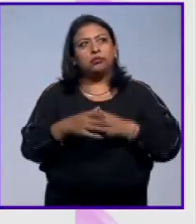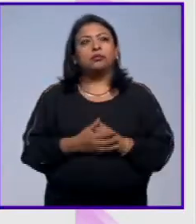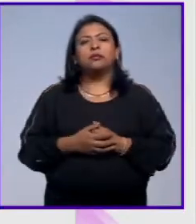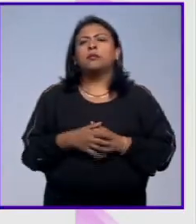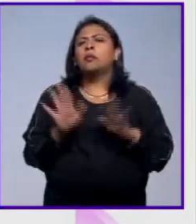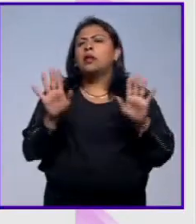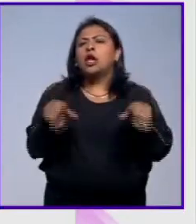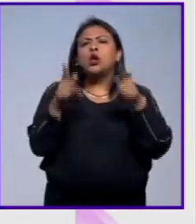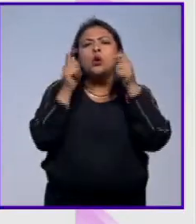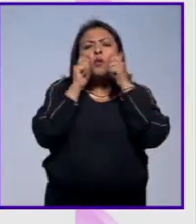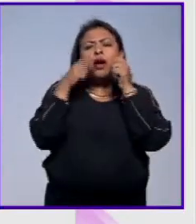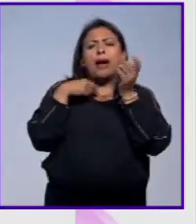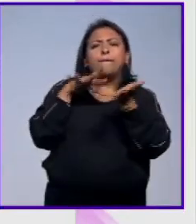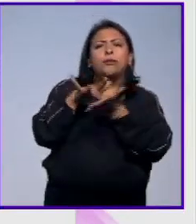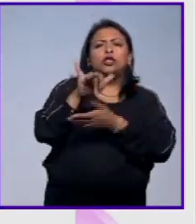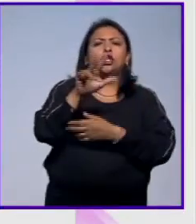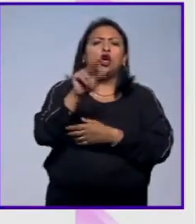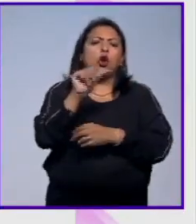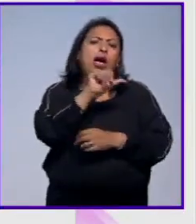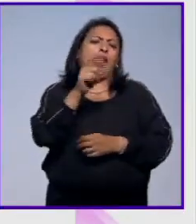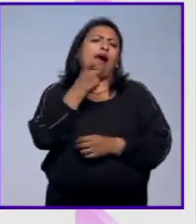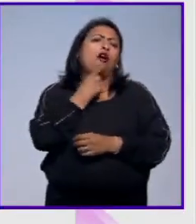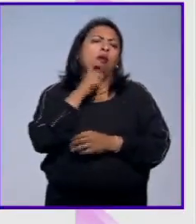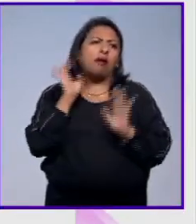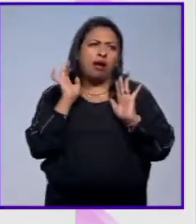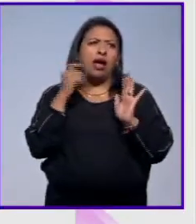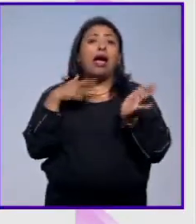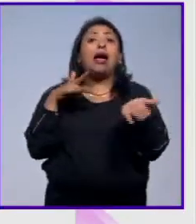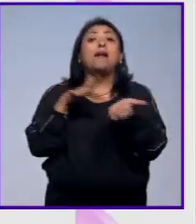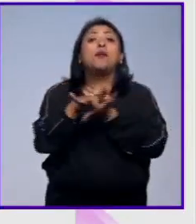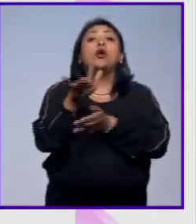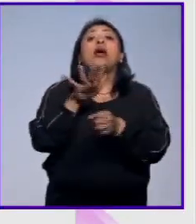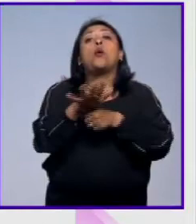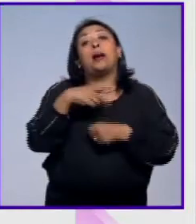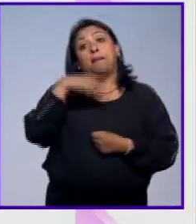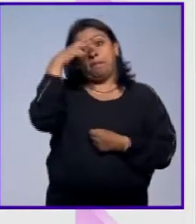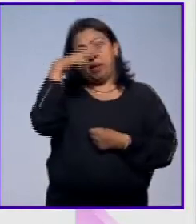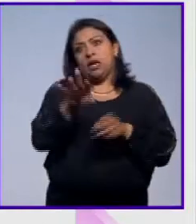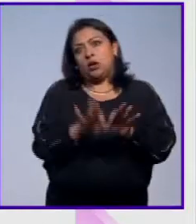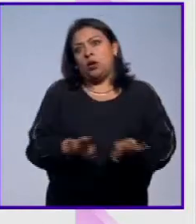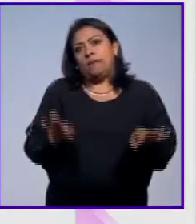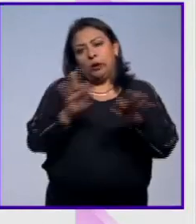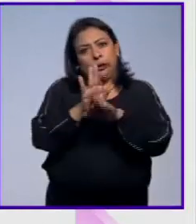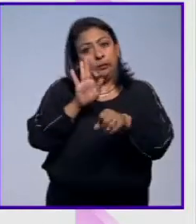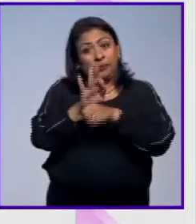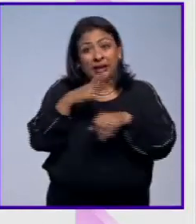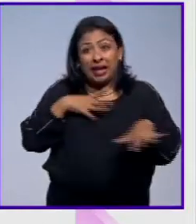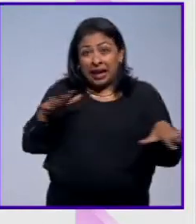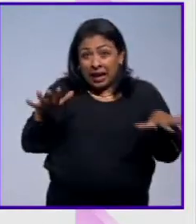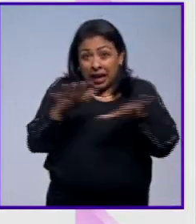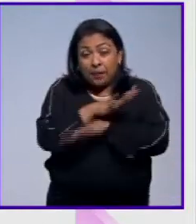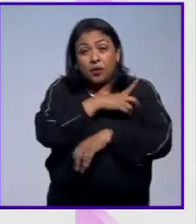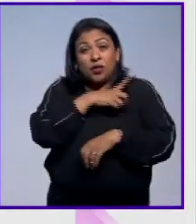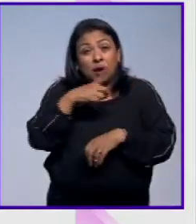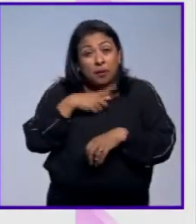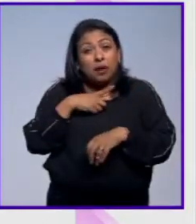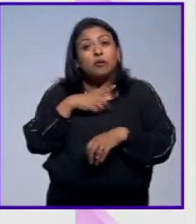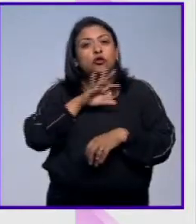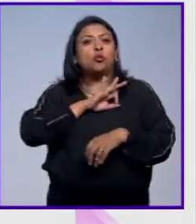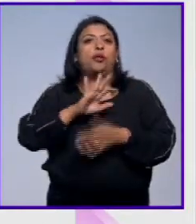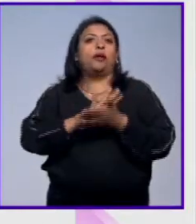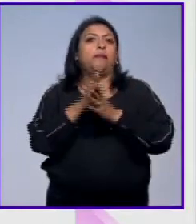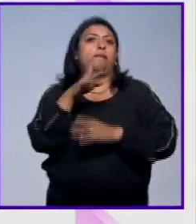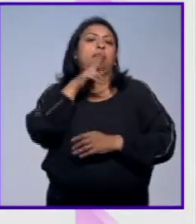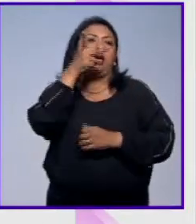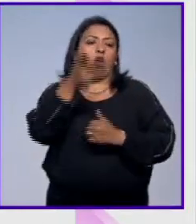Independientemente de que uno apoye a un nuevo aburador uno apoya a México y con este cambio debemos lograr estar mejor